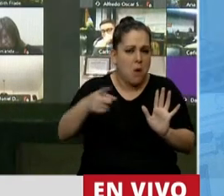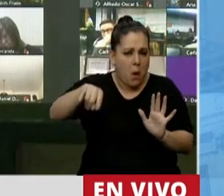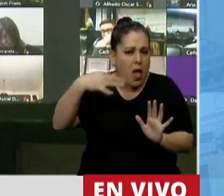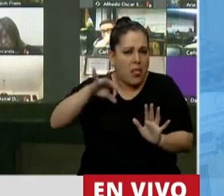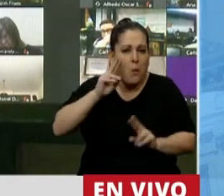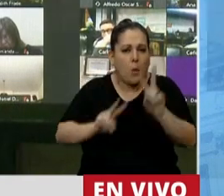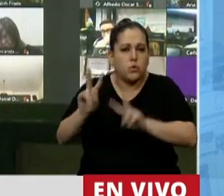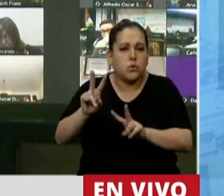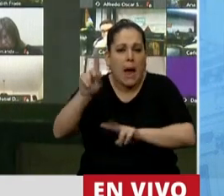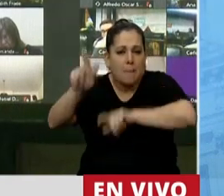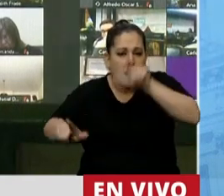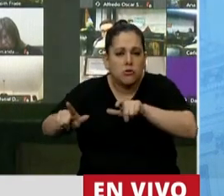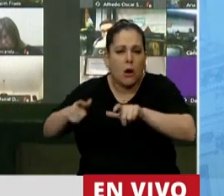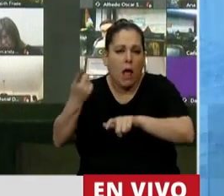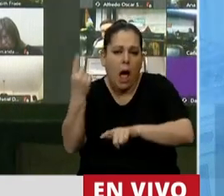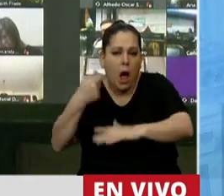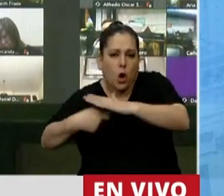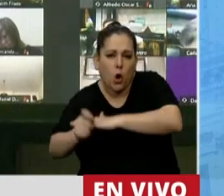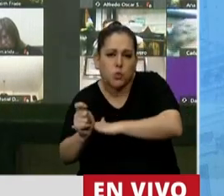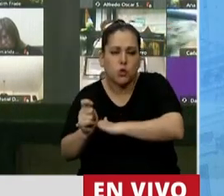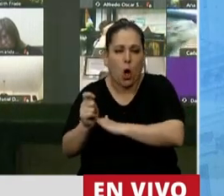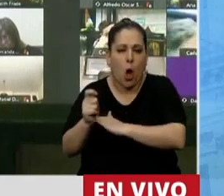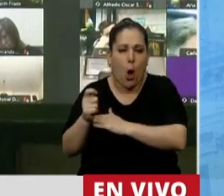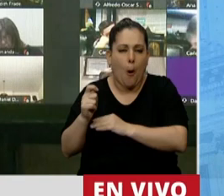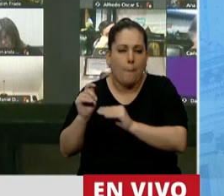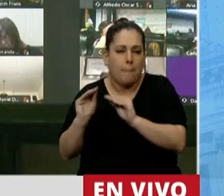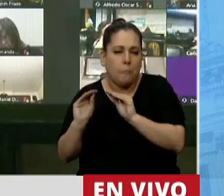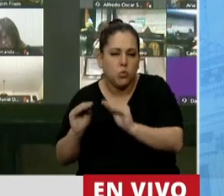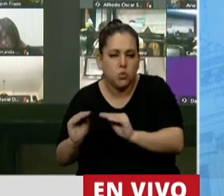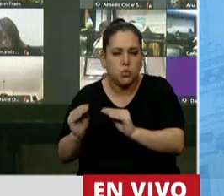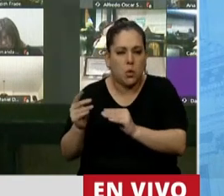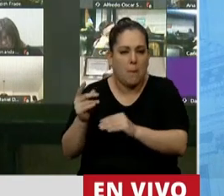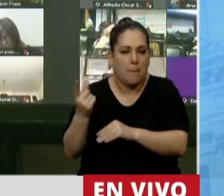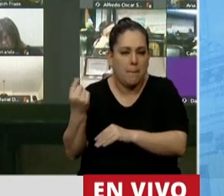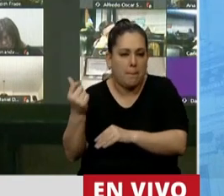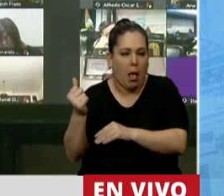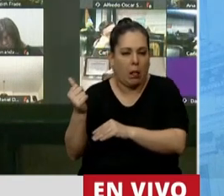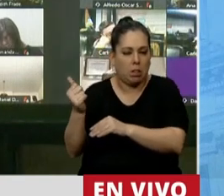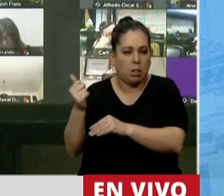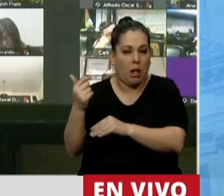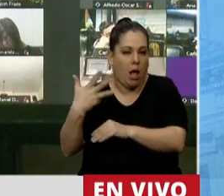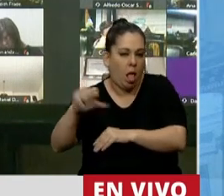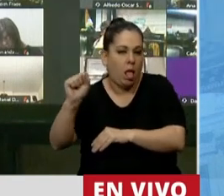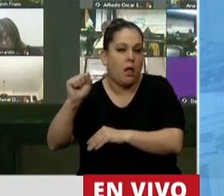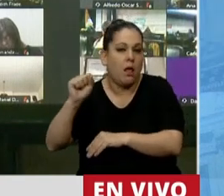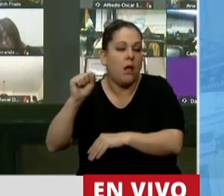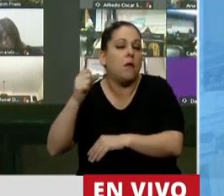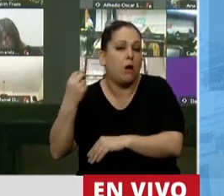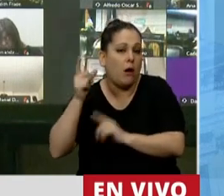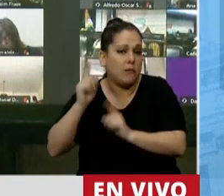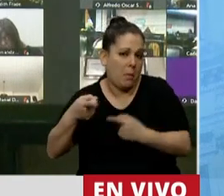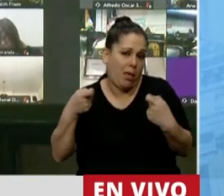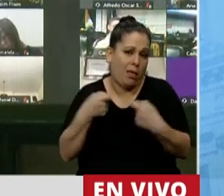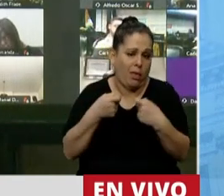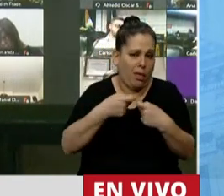la corrupción y de las mafias. Muchas veces, o muchas de ellas, vinculadas con el narcotráfico. Le